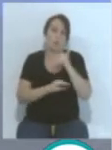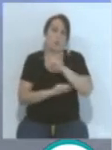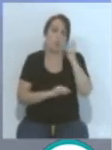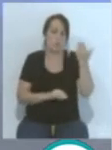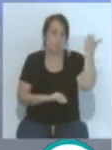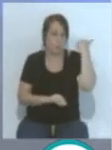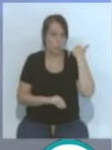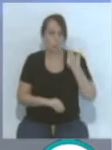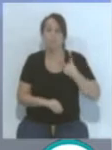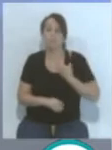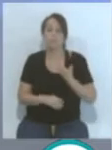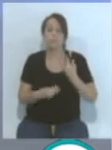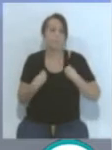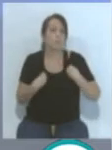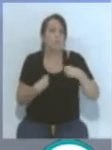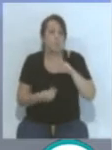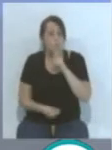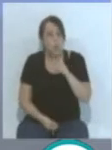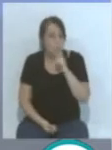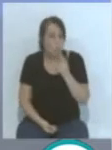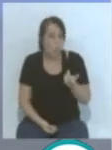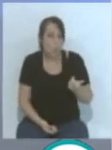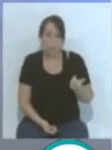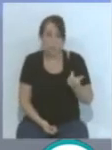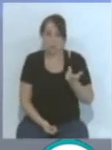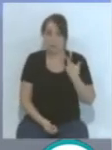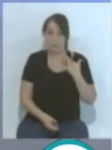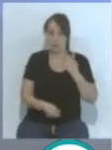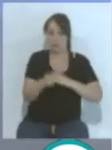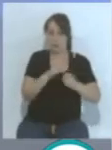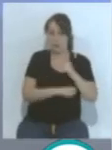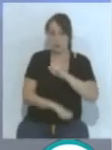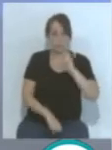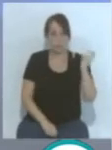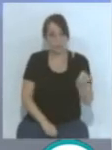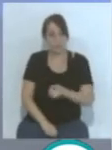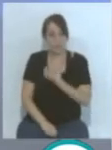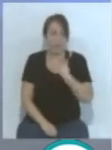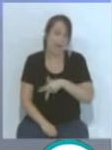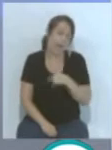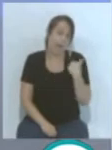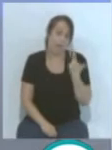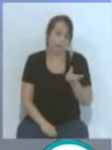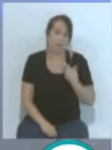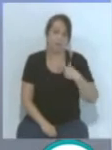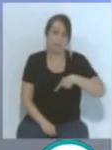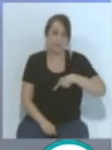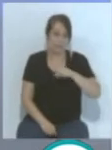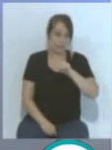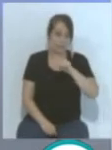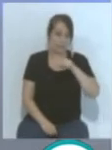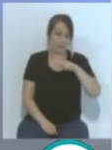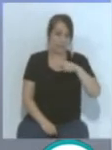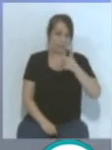¿cómo se vivió desde las diferentes peñas en general? Y particularmente de esa